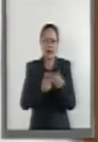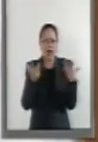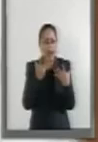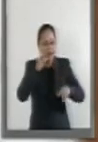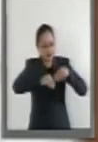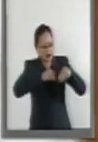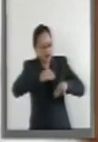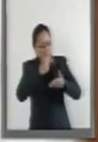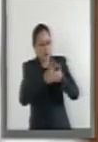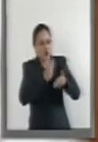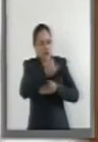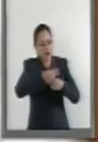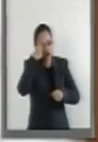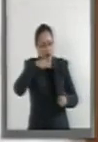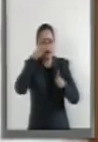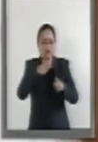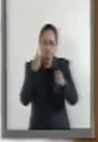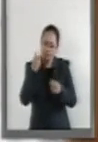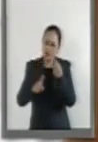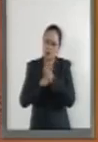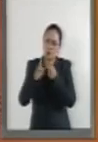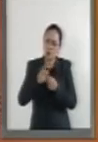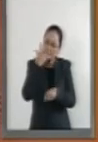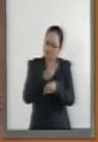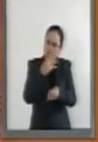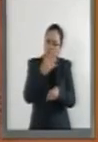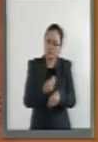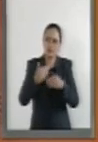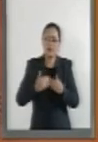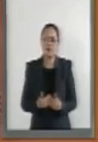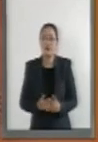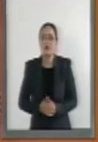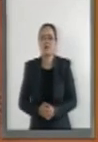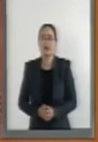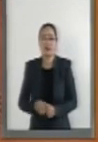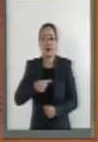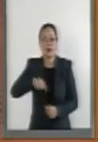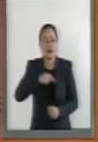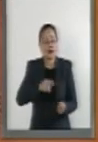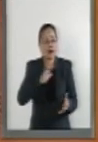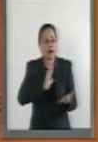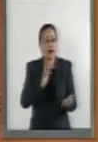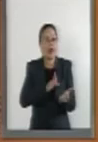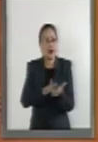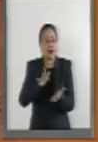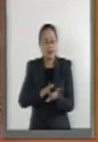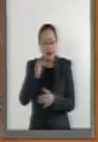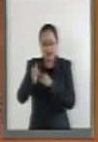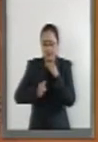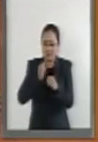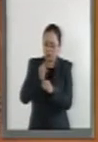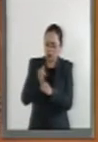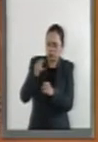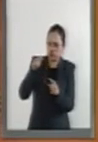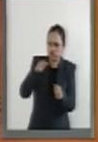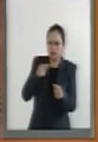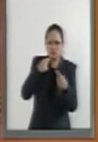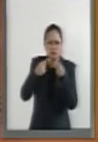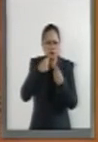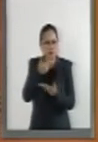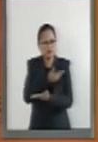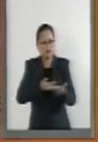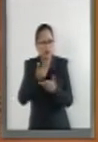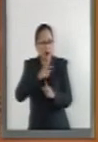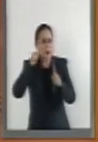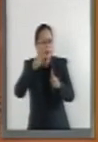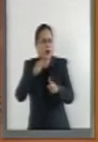proyectos para enfrentar el cambio climático. Hemos contribuido a la generación del debate internacional, así como la búsqueda de